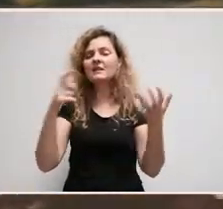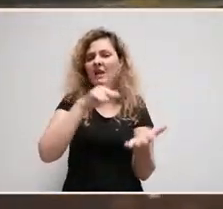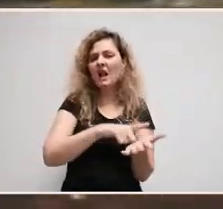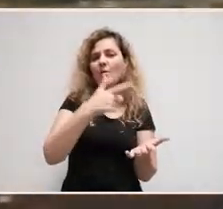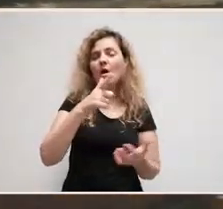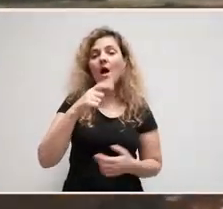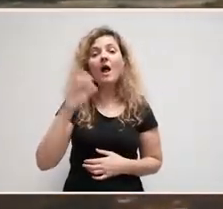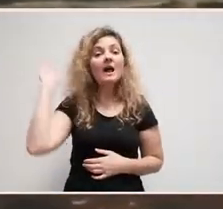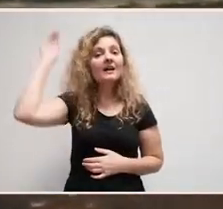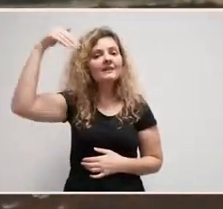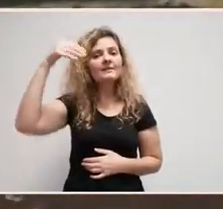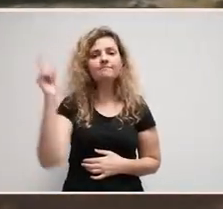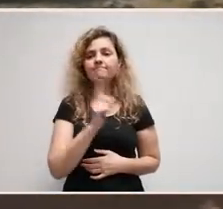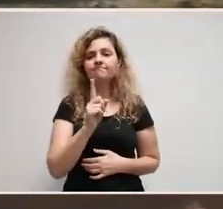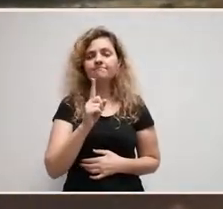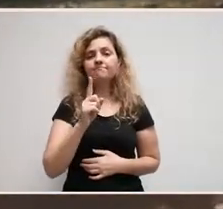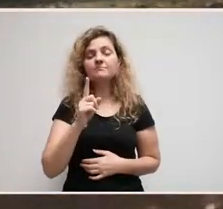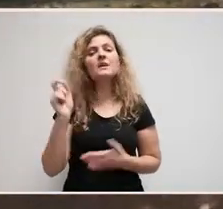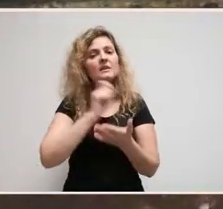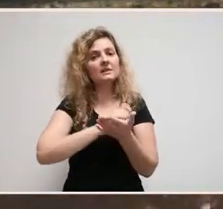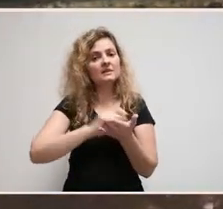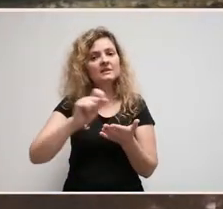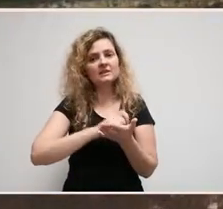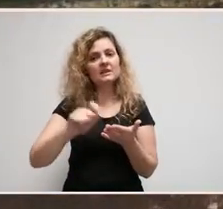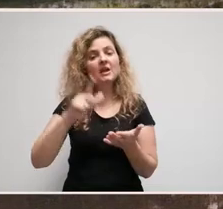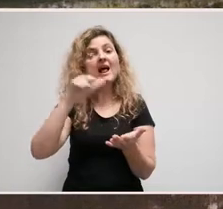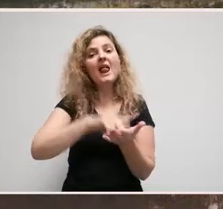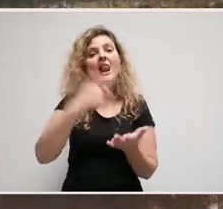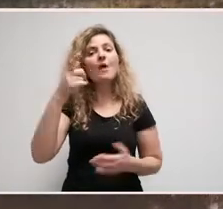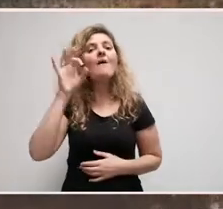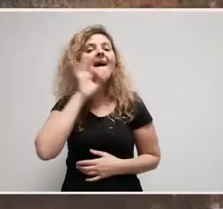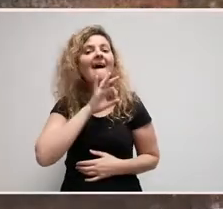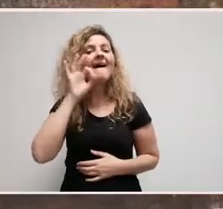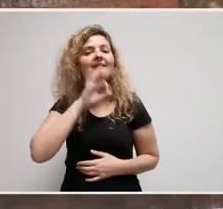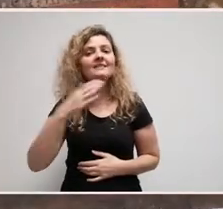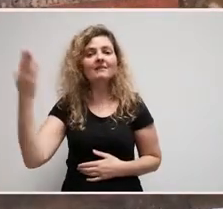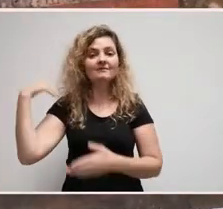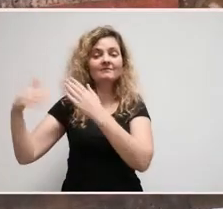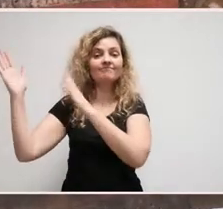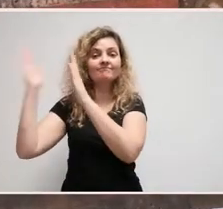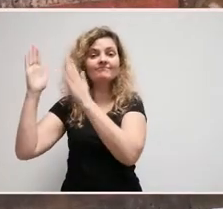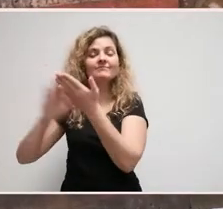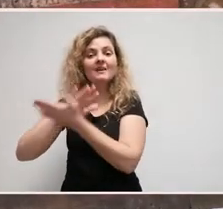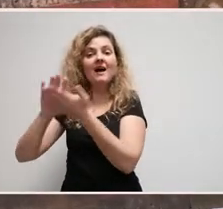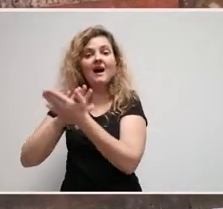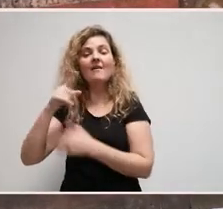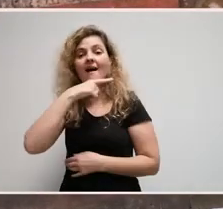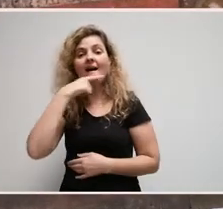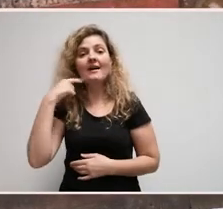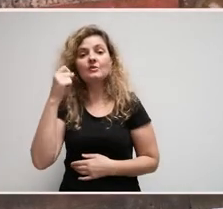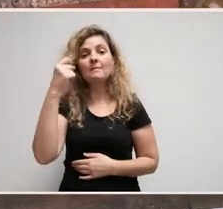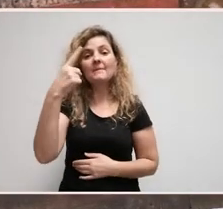escritos en latín, foron escritos no galego que se falaba nas terras de Compostela cara ao ano 1400.